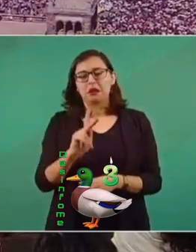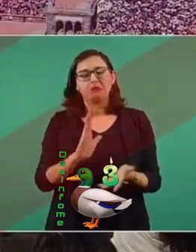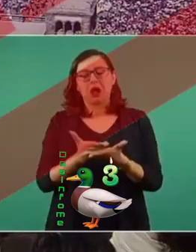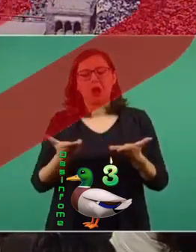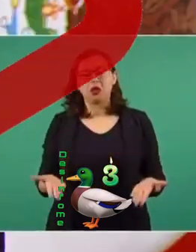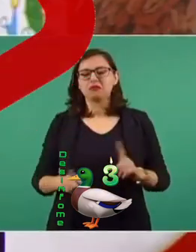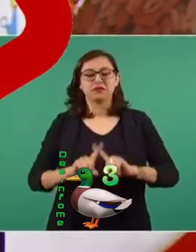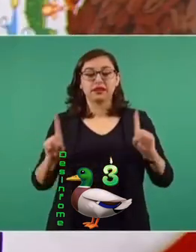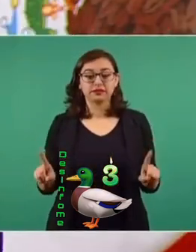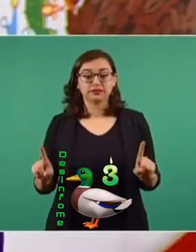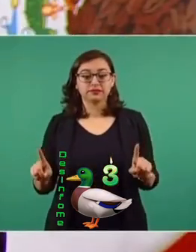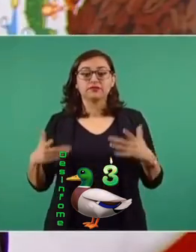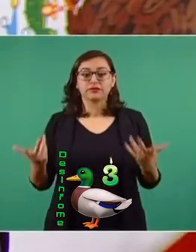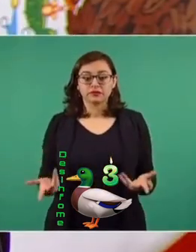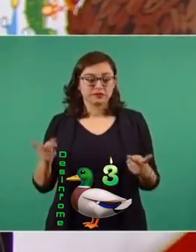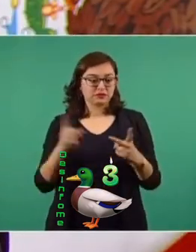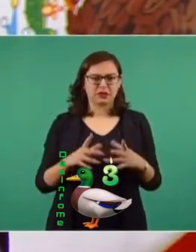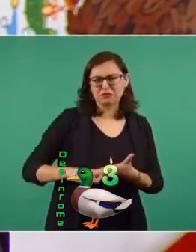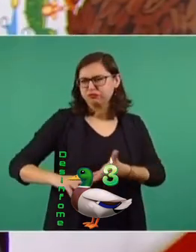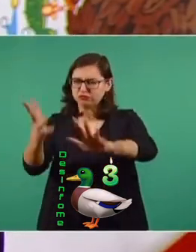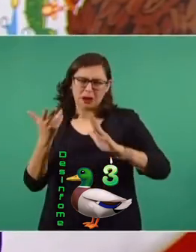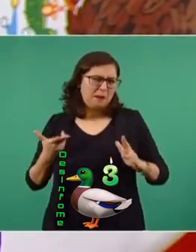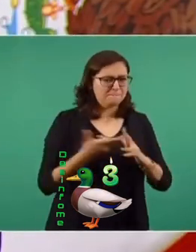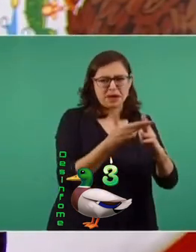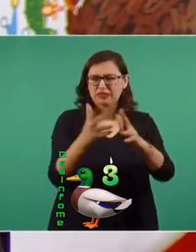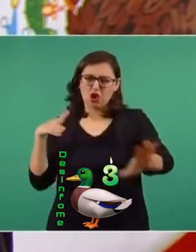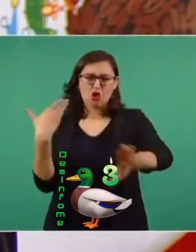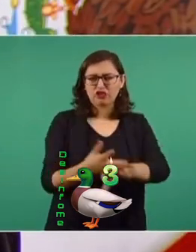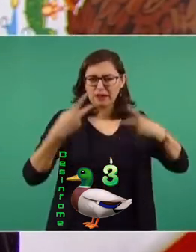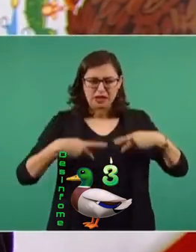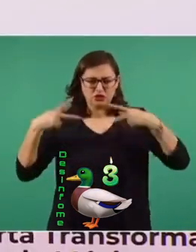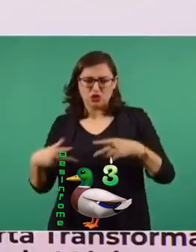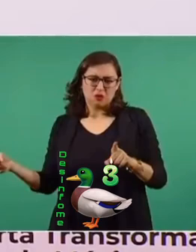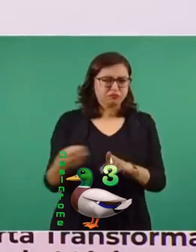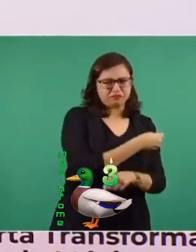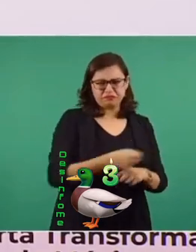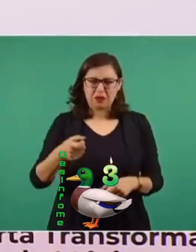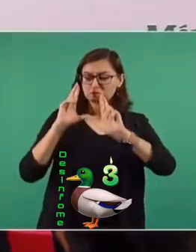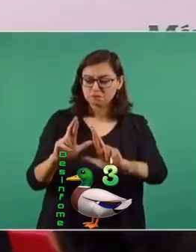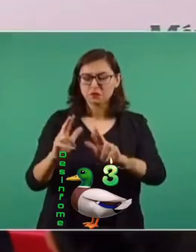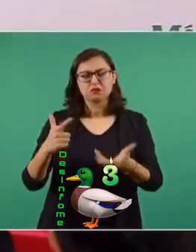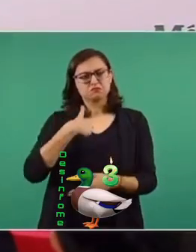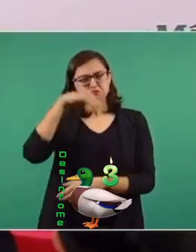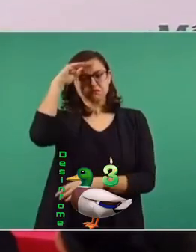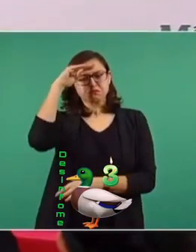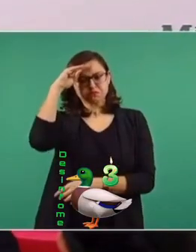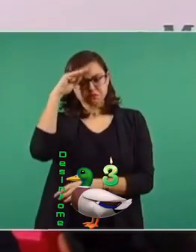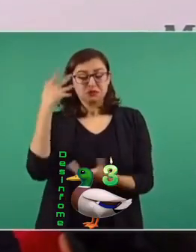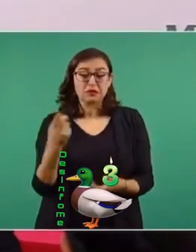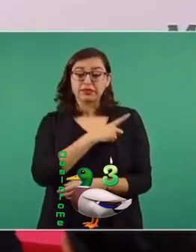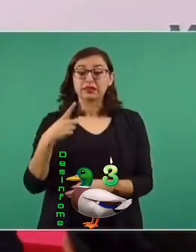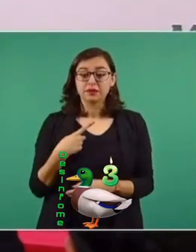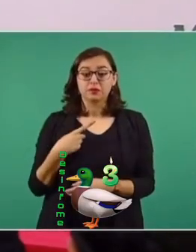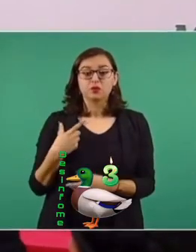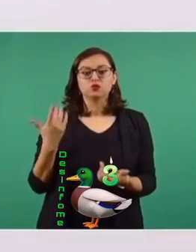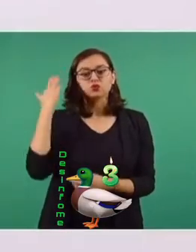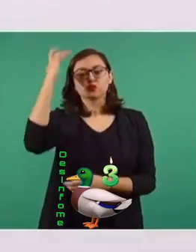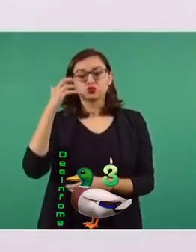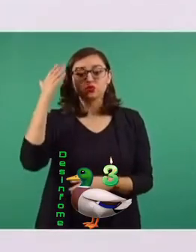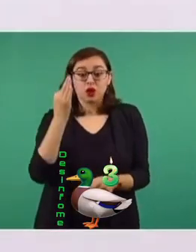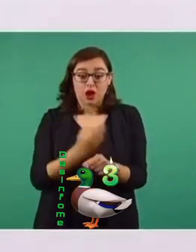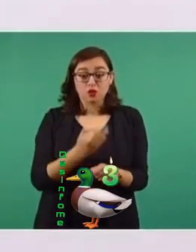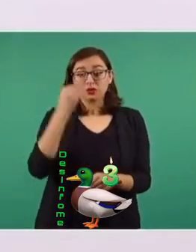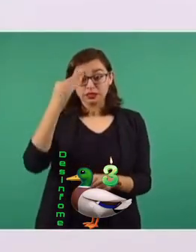no hubo masacres, no se desató la violencia contra ciudadanos inocentes para infundir miedo. A causa de la transformación que estamos